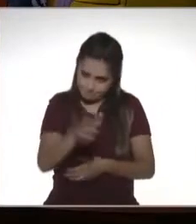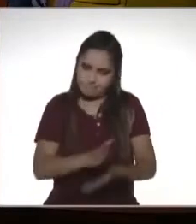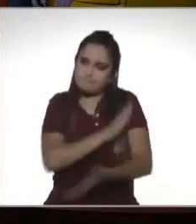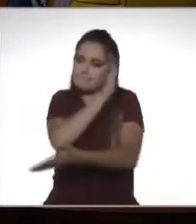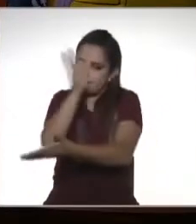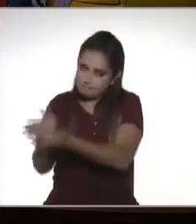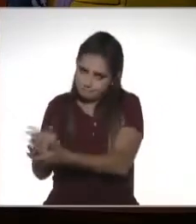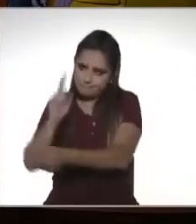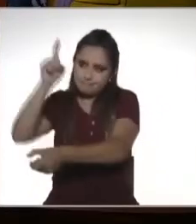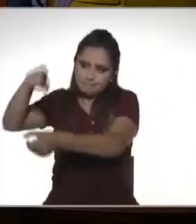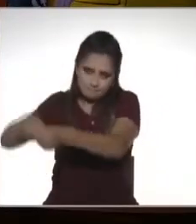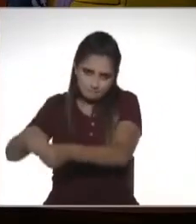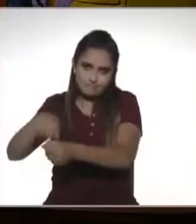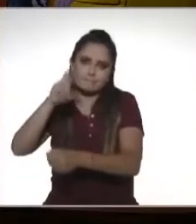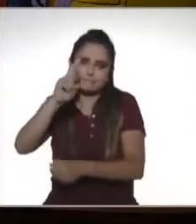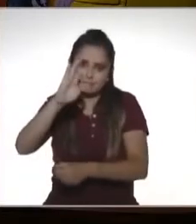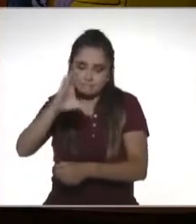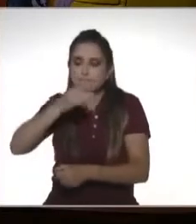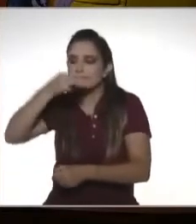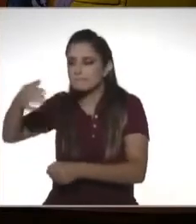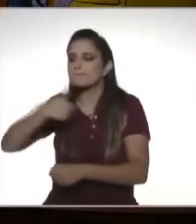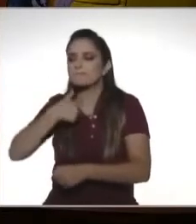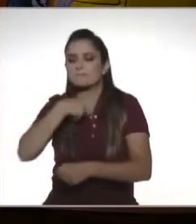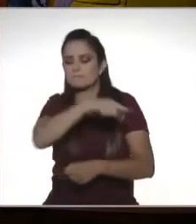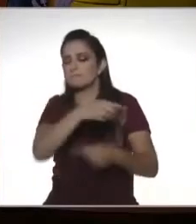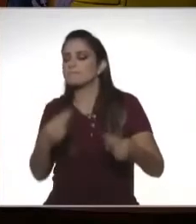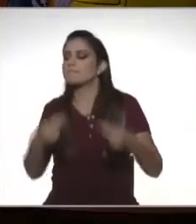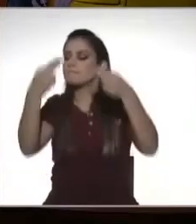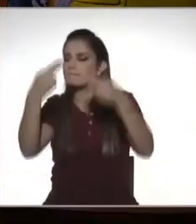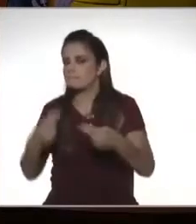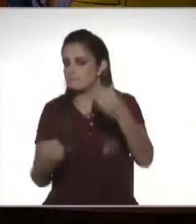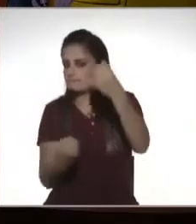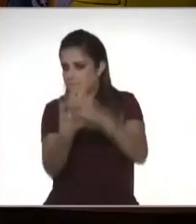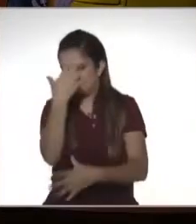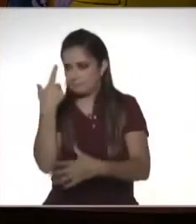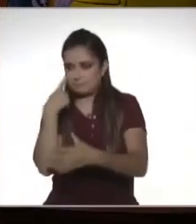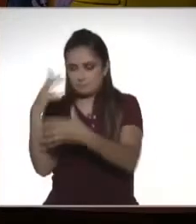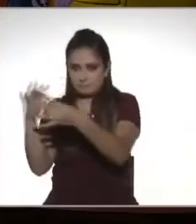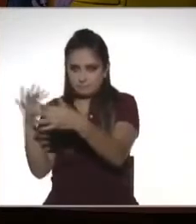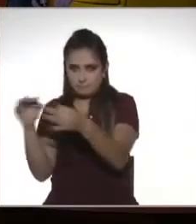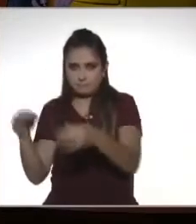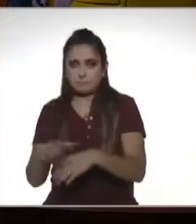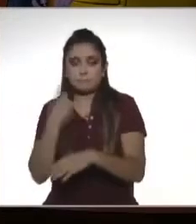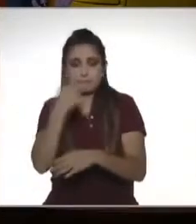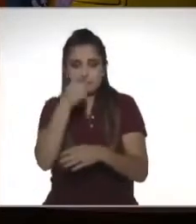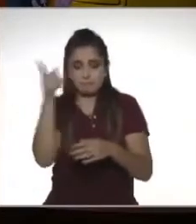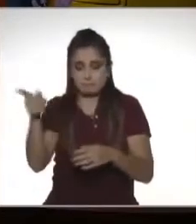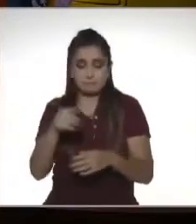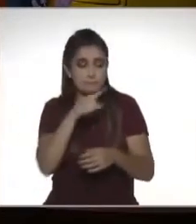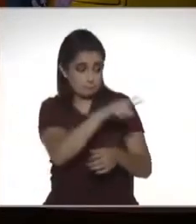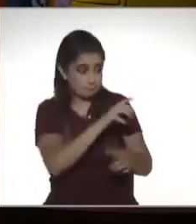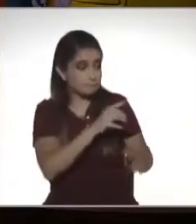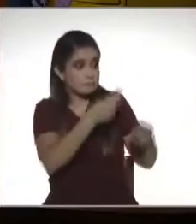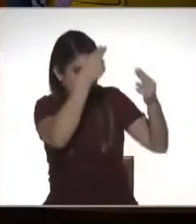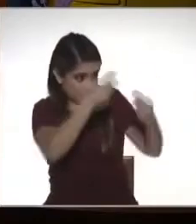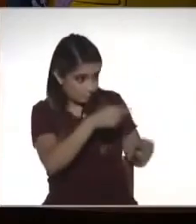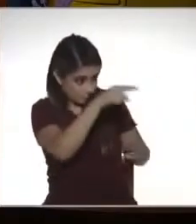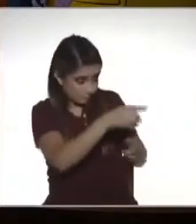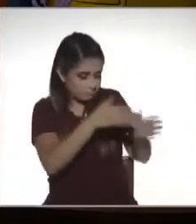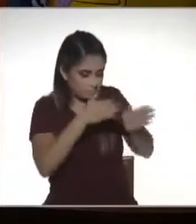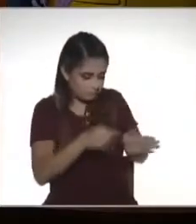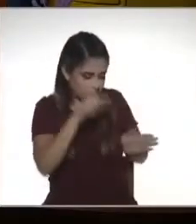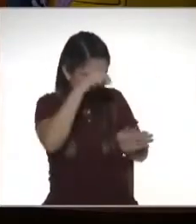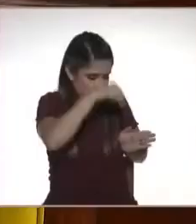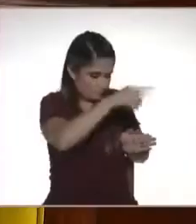te das de alta, pero ya tienes que especificar a qué te vas a dedicar. ¿Por qué? Porque el SAT nos empieza a poner en cajitas, en cajones, dependiendo de la actividad que vamos a